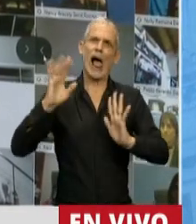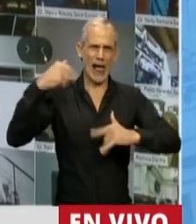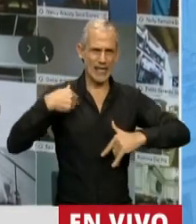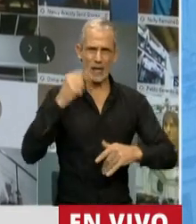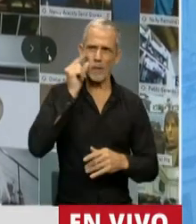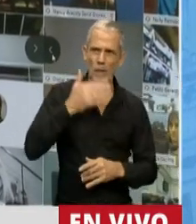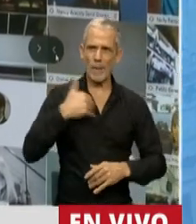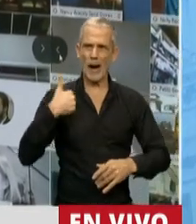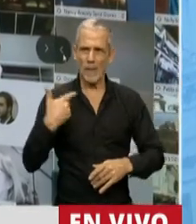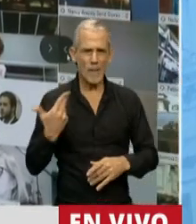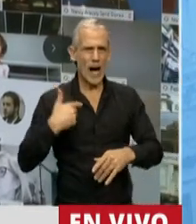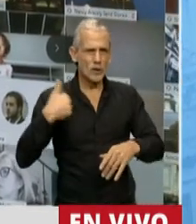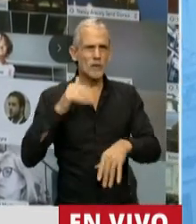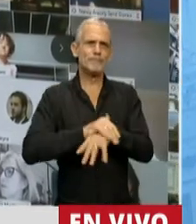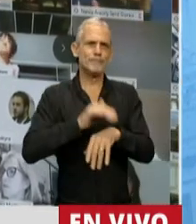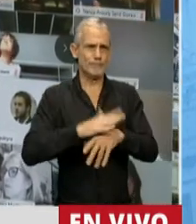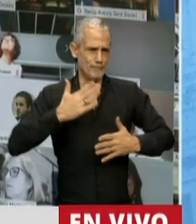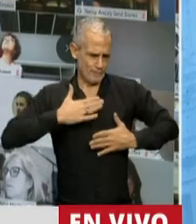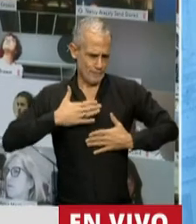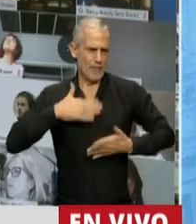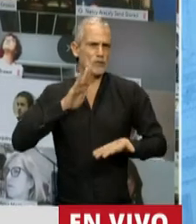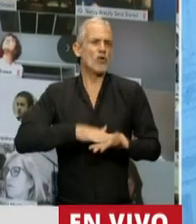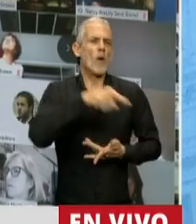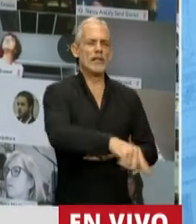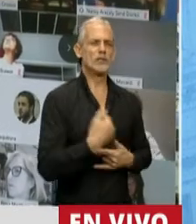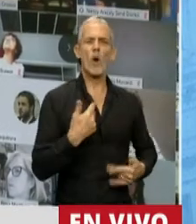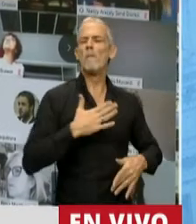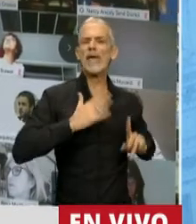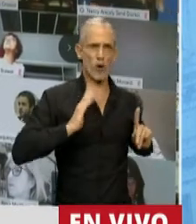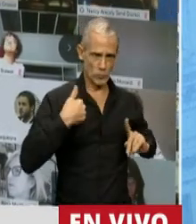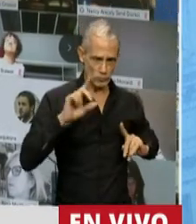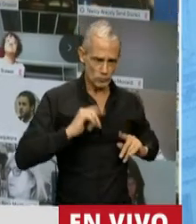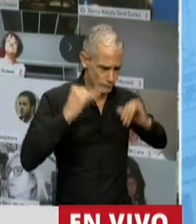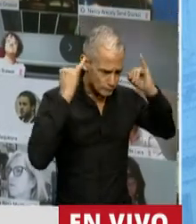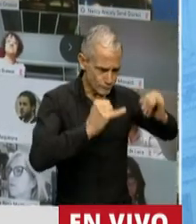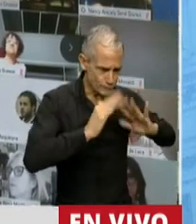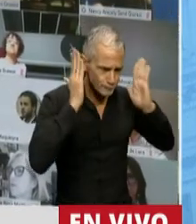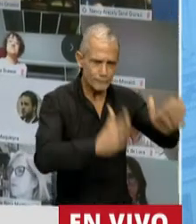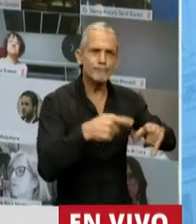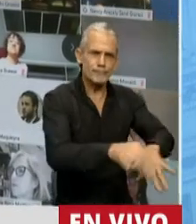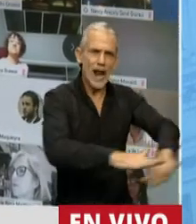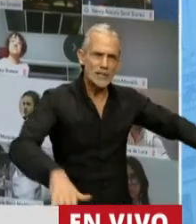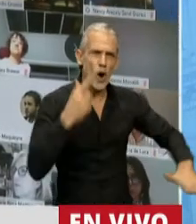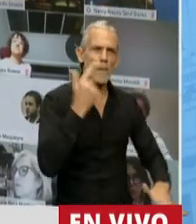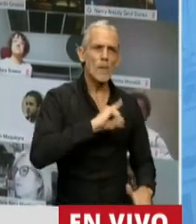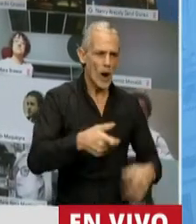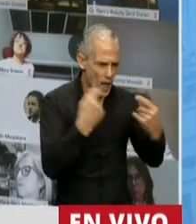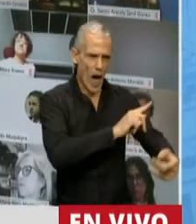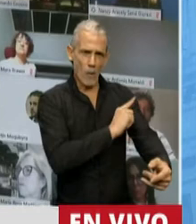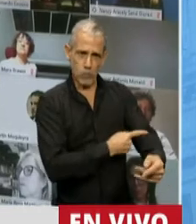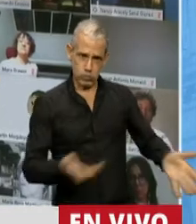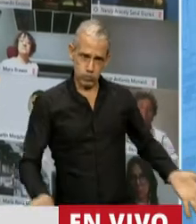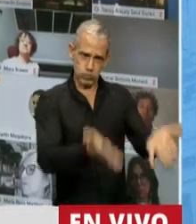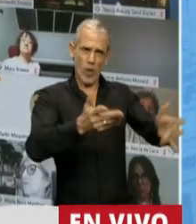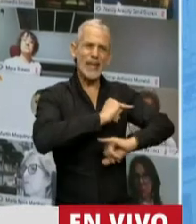paternidad o la maternidad es una propiedad sobre los pibes. Hablemosle a los pibes y a las pibas. A ellos hay que empoderar y